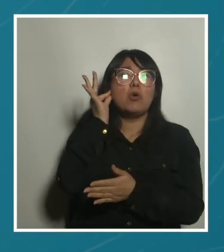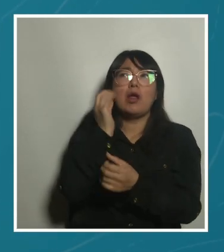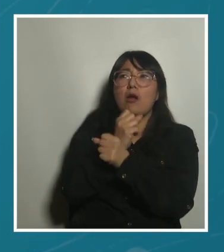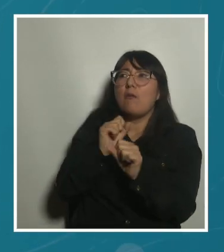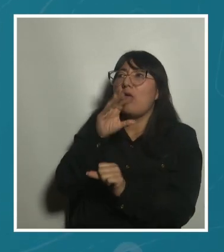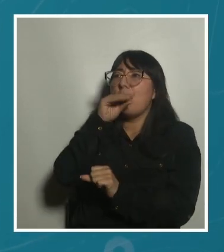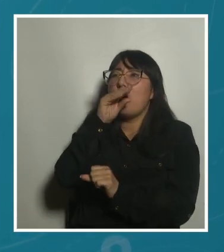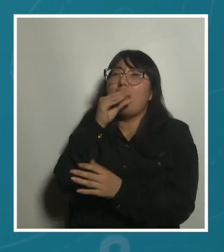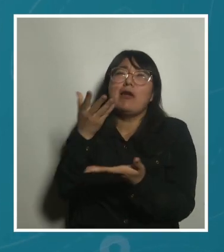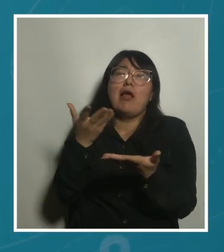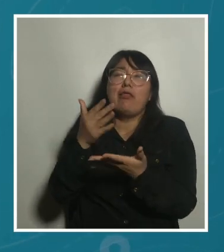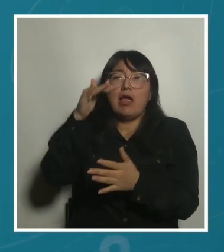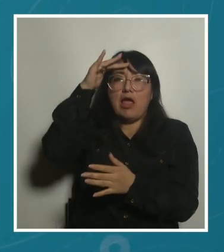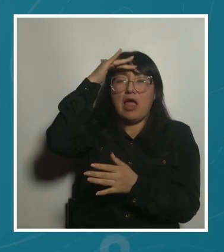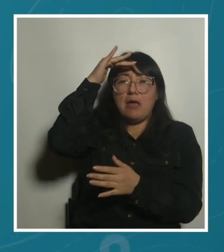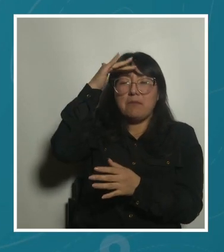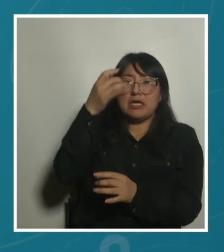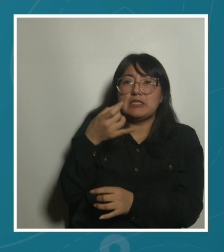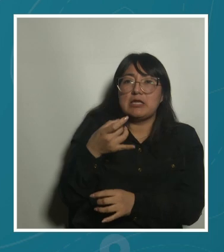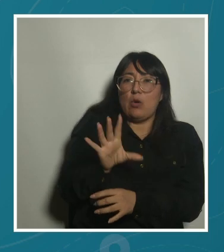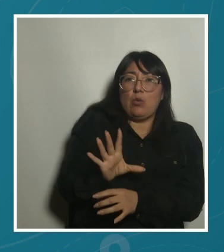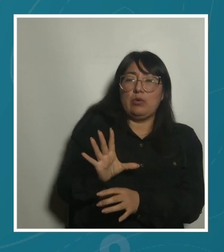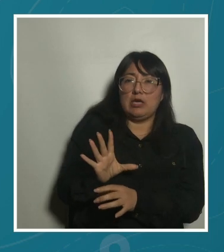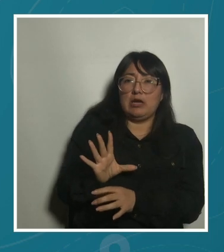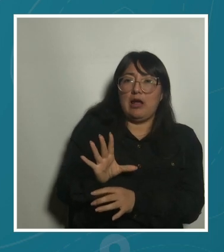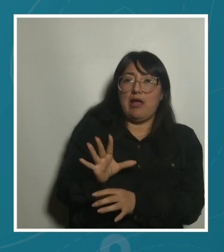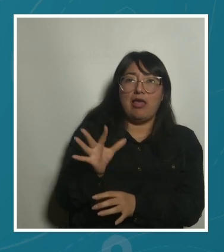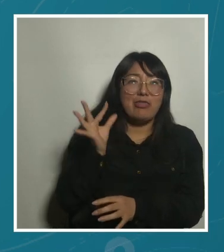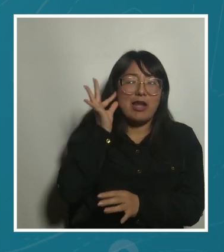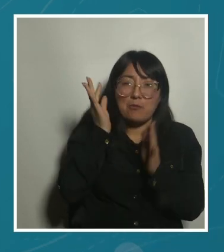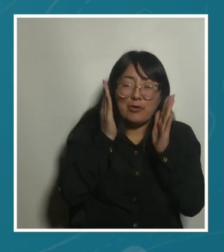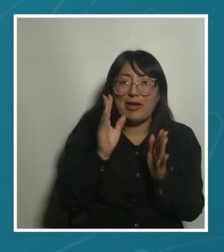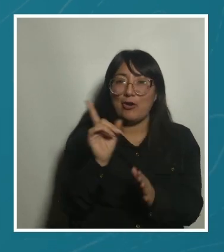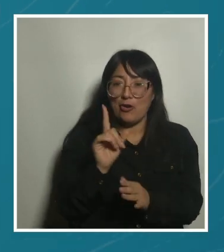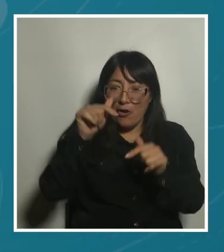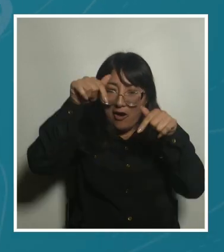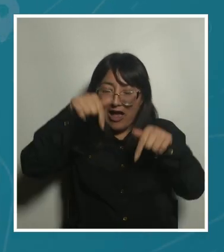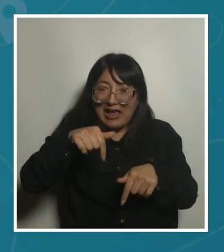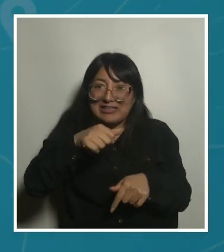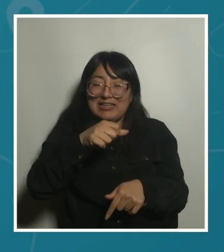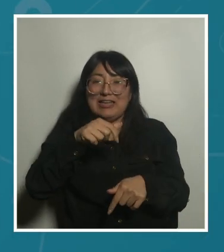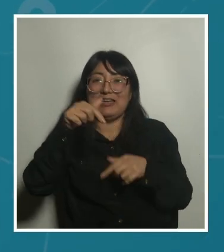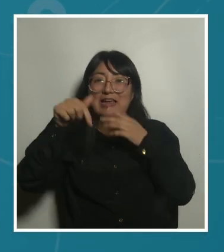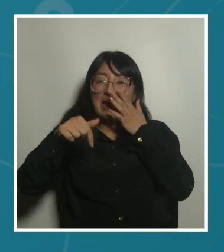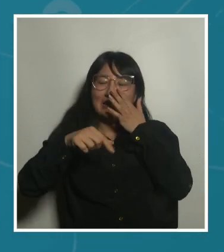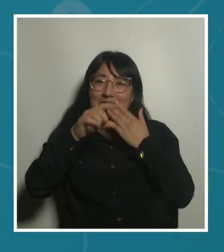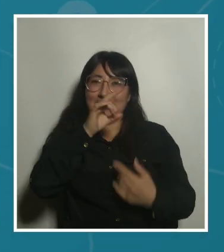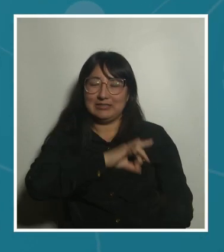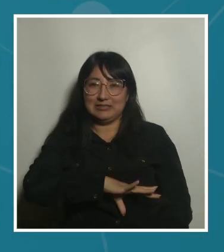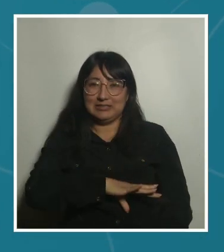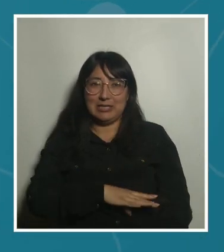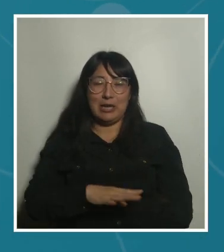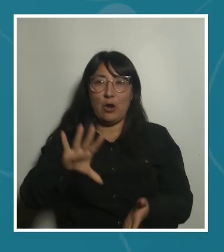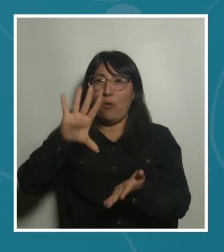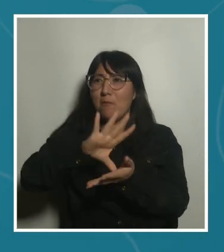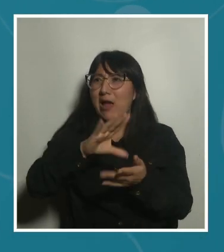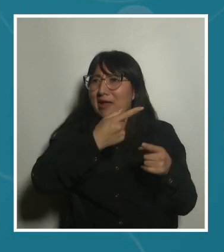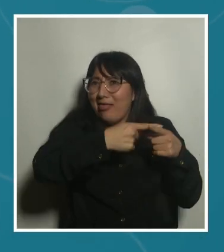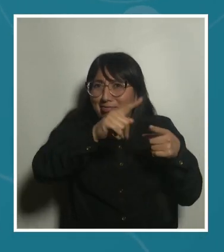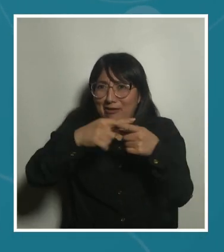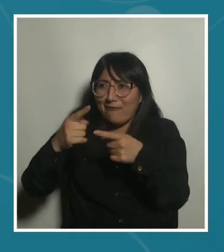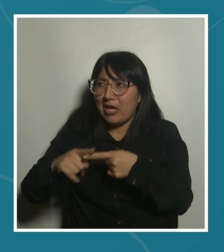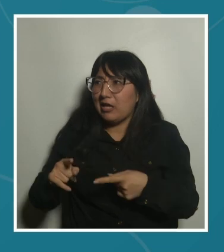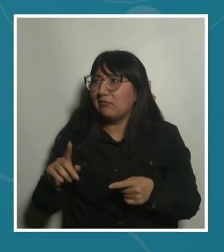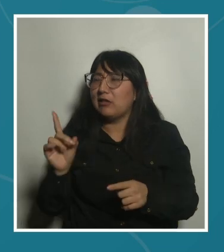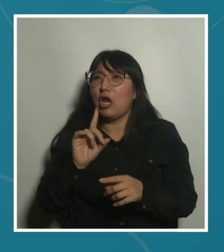de una experiencia única de las mujeres aquí en Santiago, o sea, aquí en Chile, que es un país tan diverso, nada